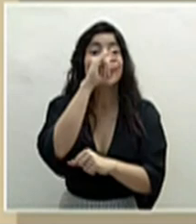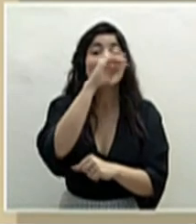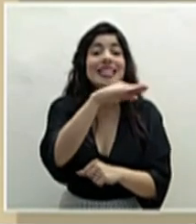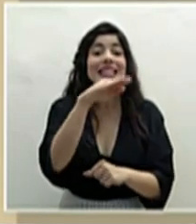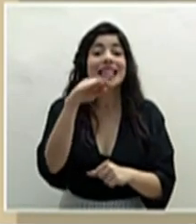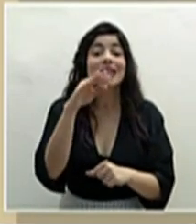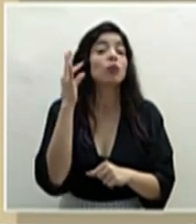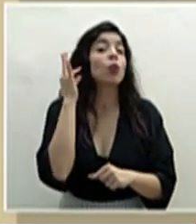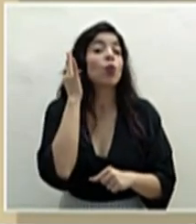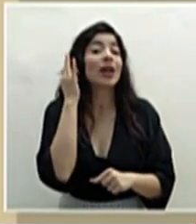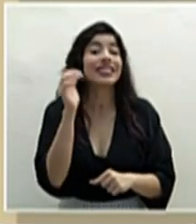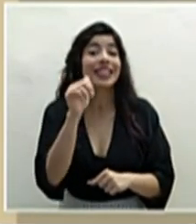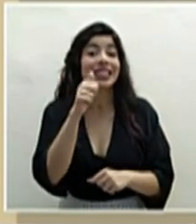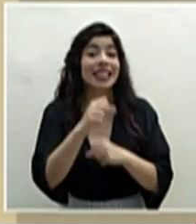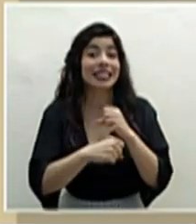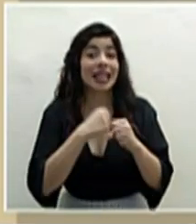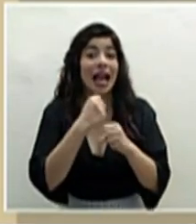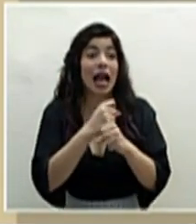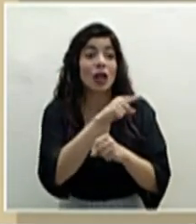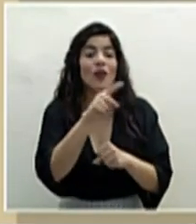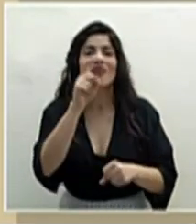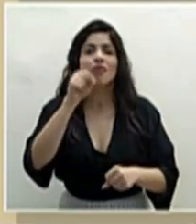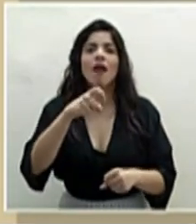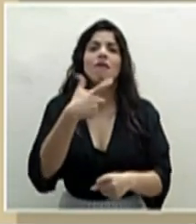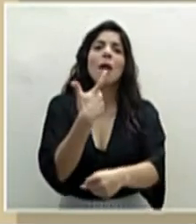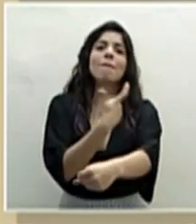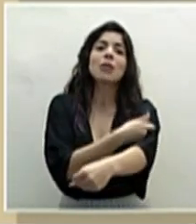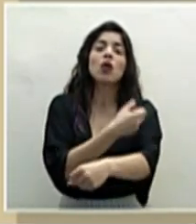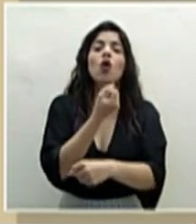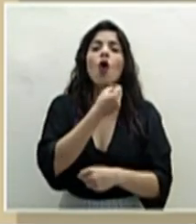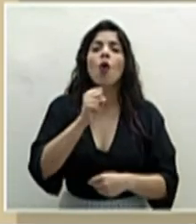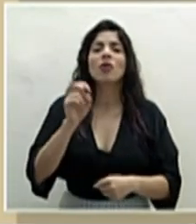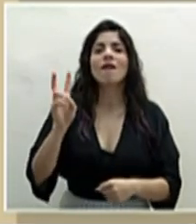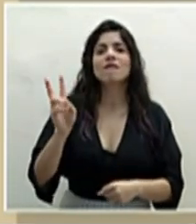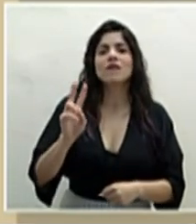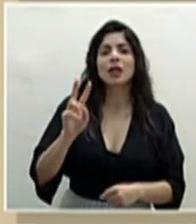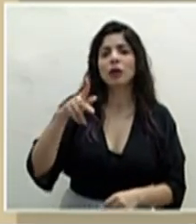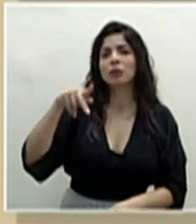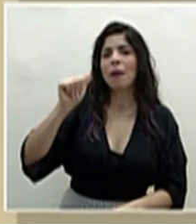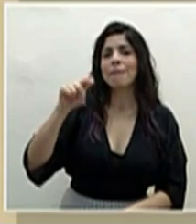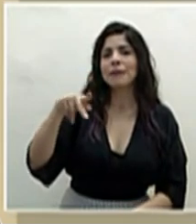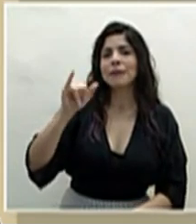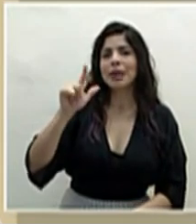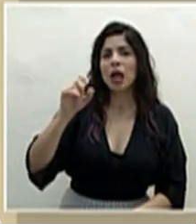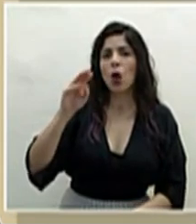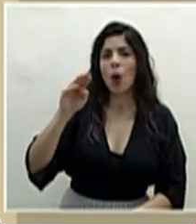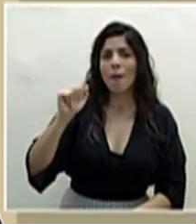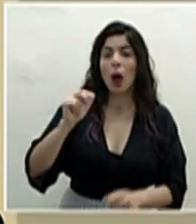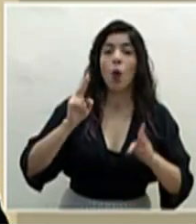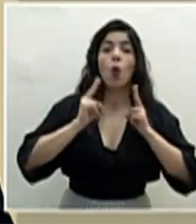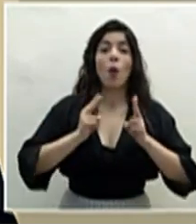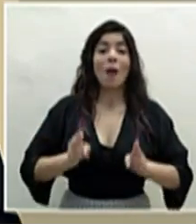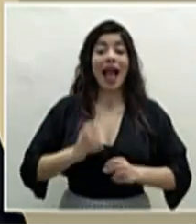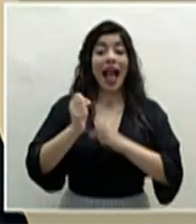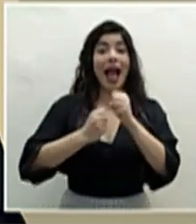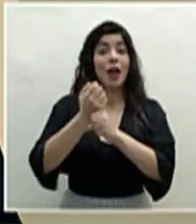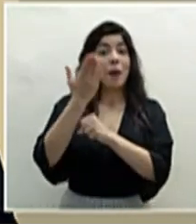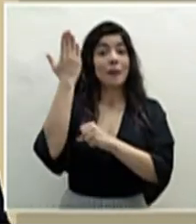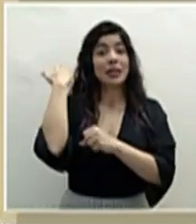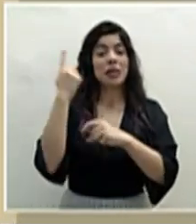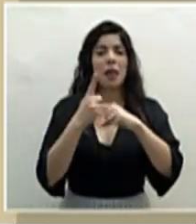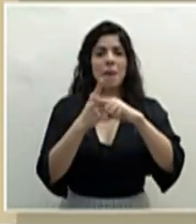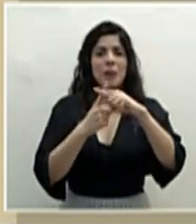de 10 años en contra del virus del papiloma humano. El año pasado, a mediados de año,